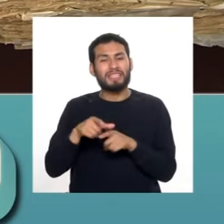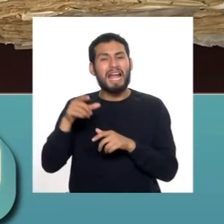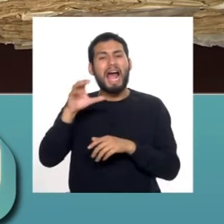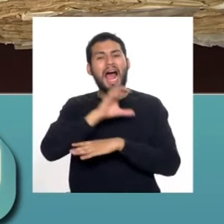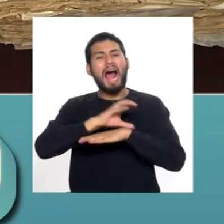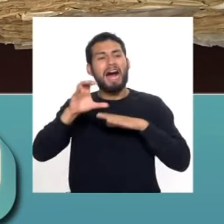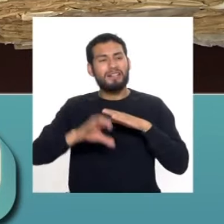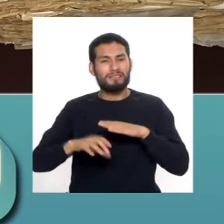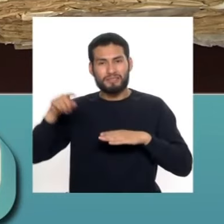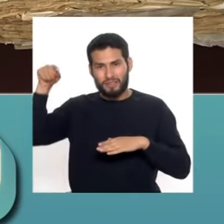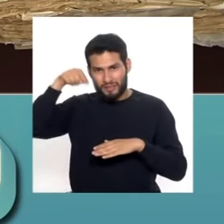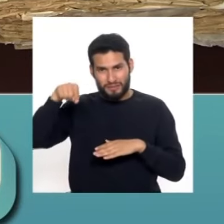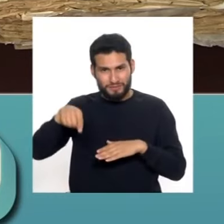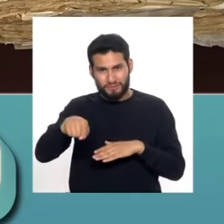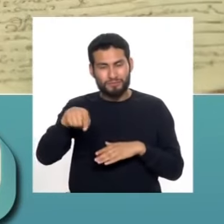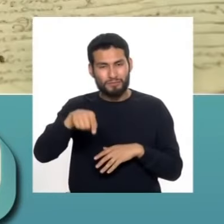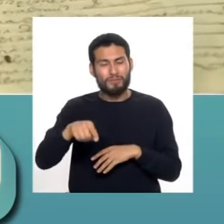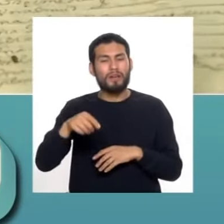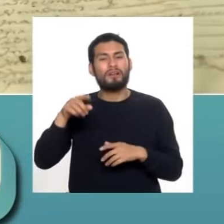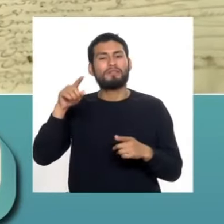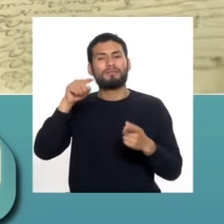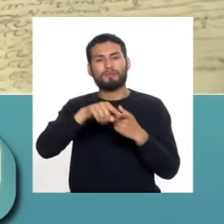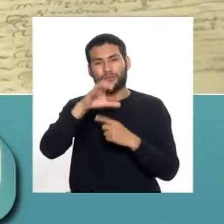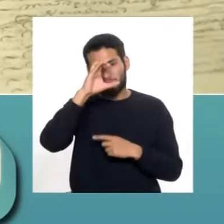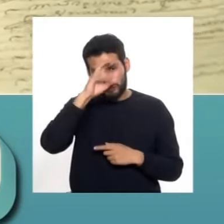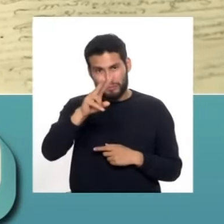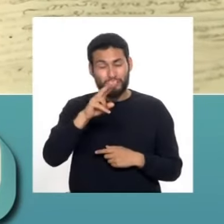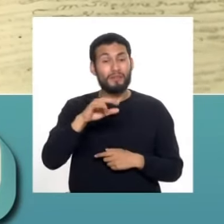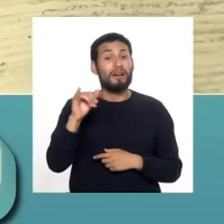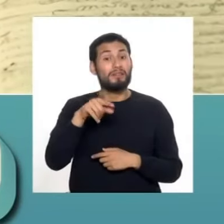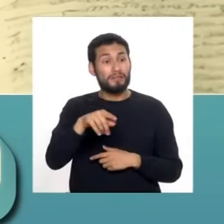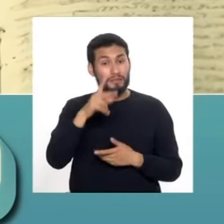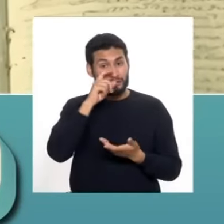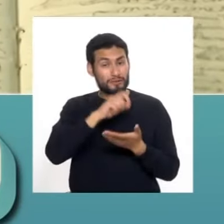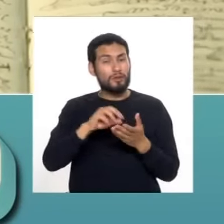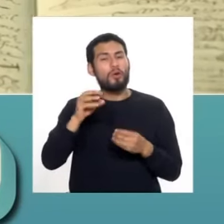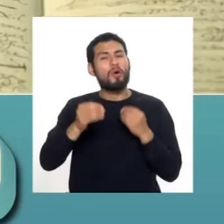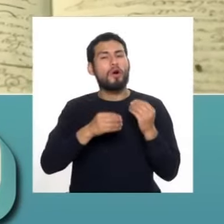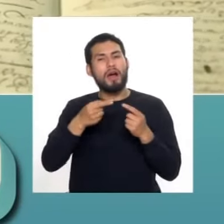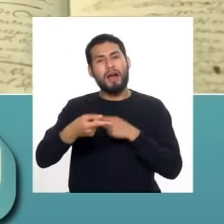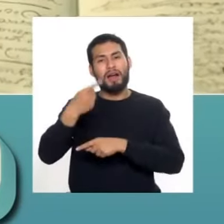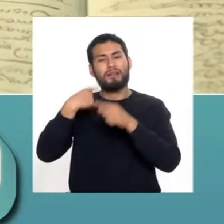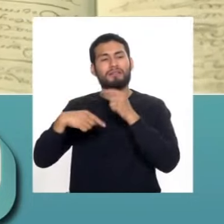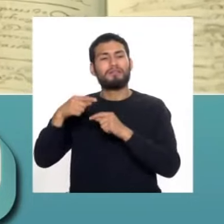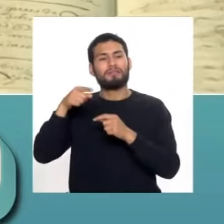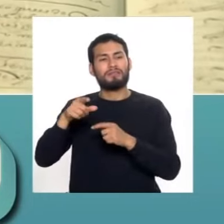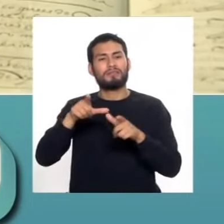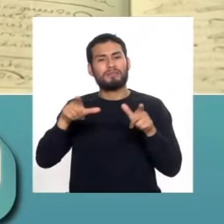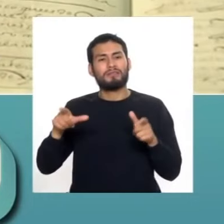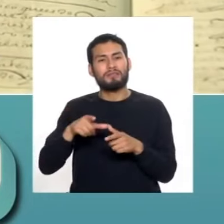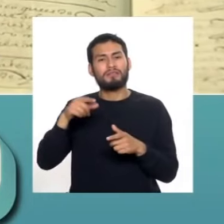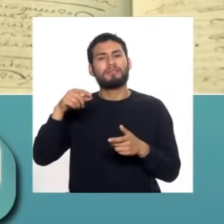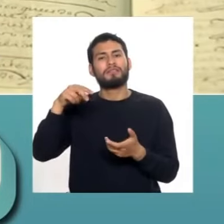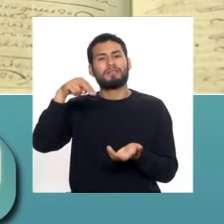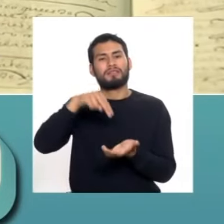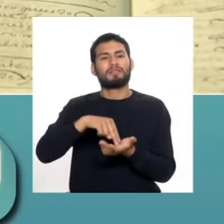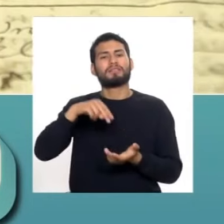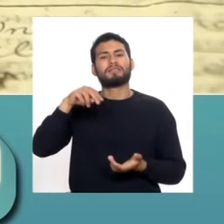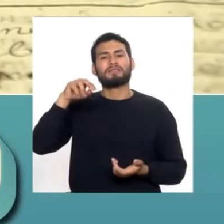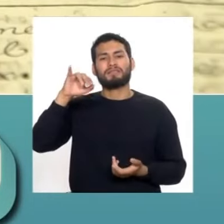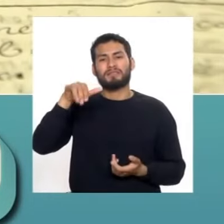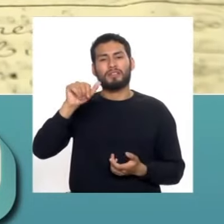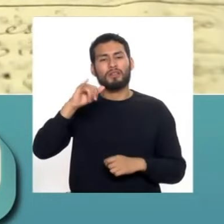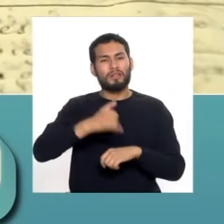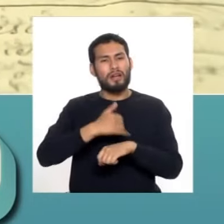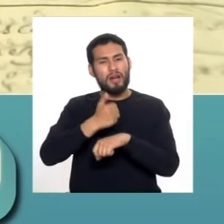ingresan y van bajando por el territorio del Tahuantinsuyo hasta Cusco, inclusive cómo regresan y se paran en Pachacamac, en Jauja,